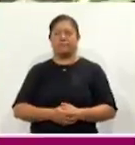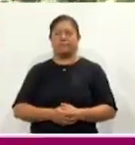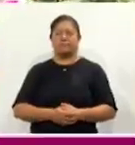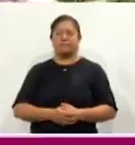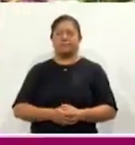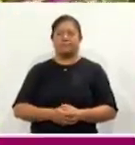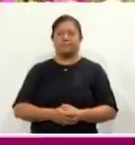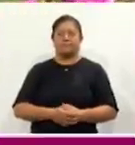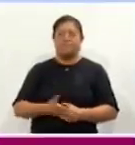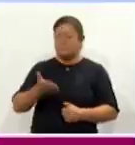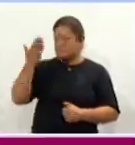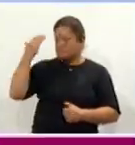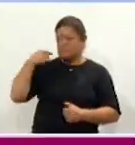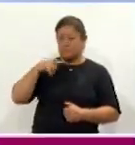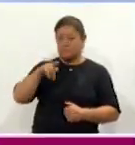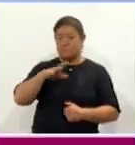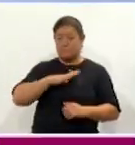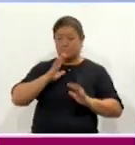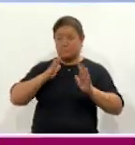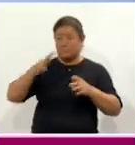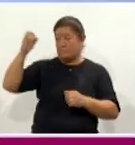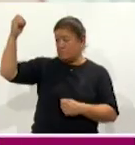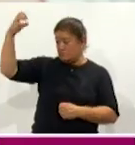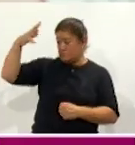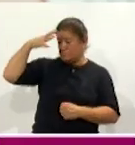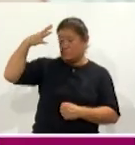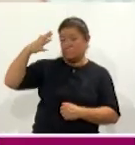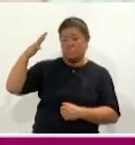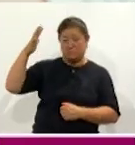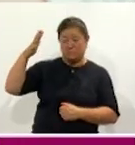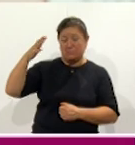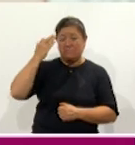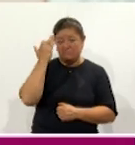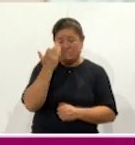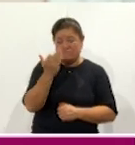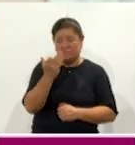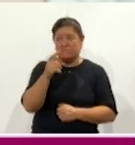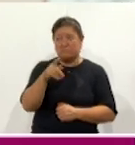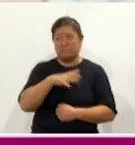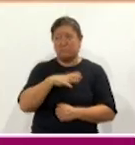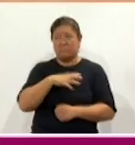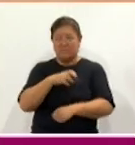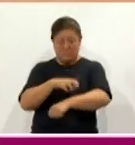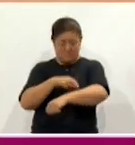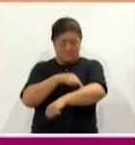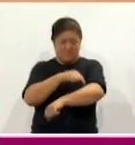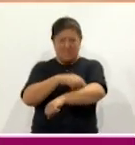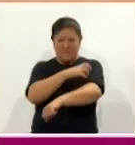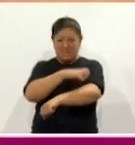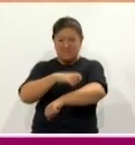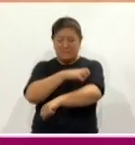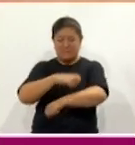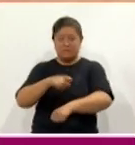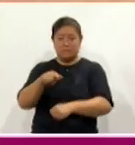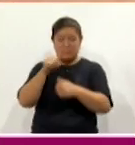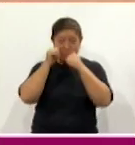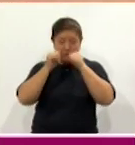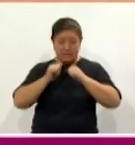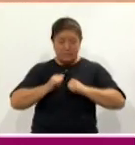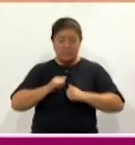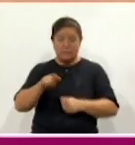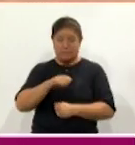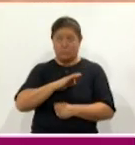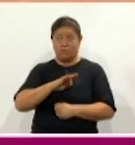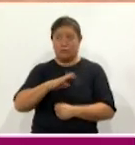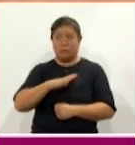¿En los últimos días has estado expuesto o expuesta al calor por mucho tiempo y has presentado salpullido? Presta atención porque puede ser